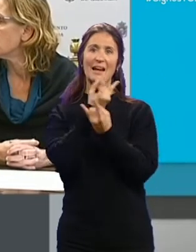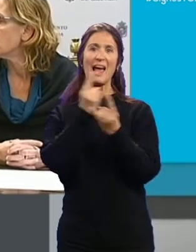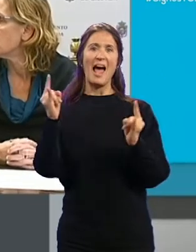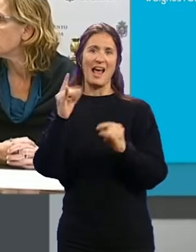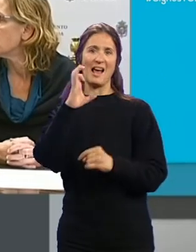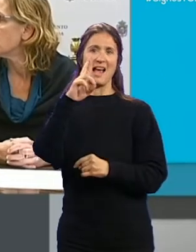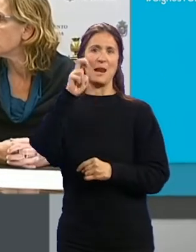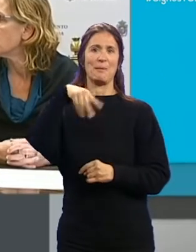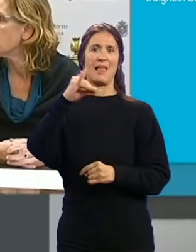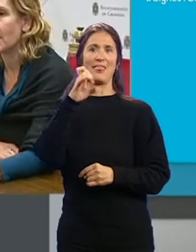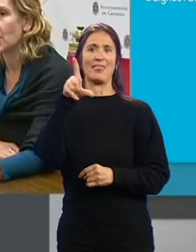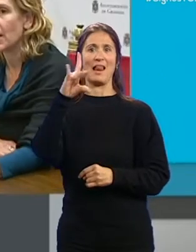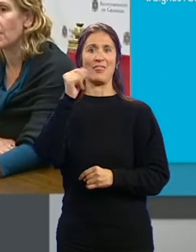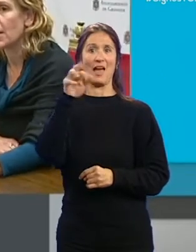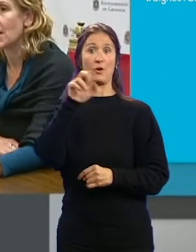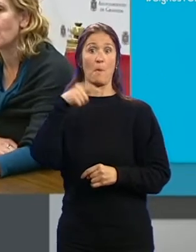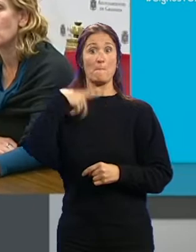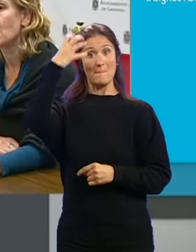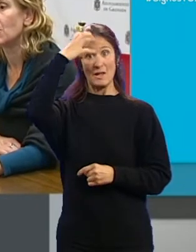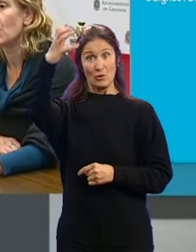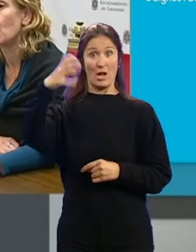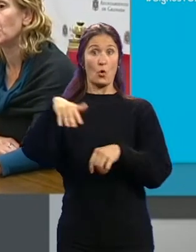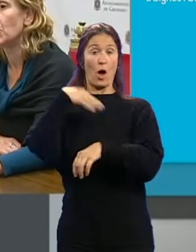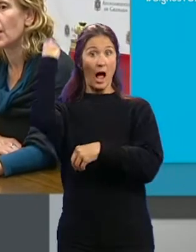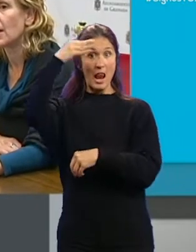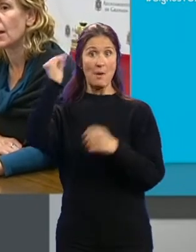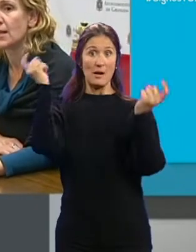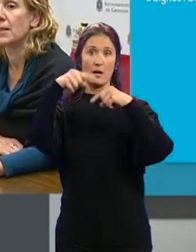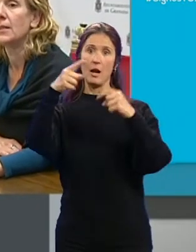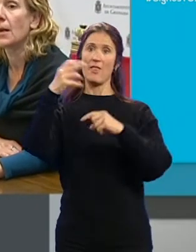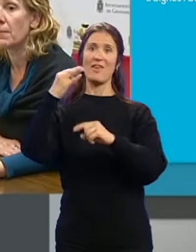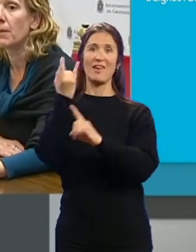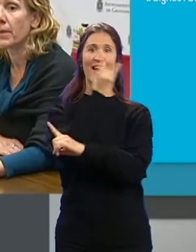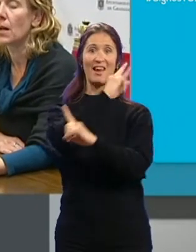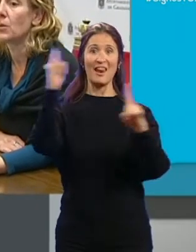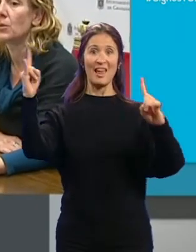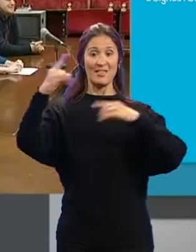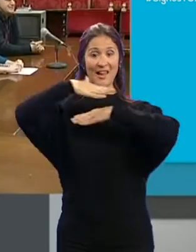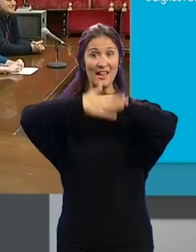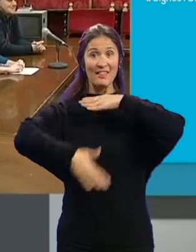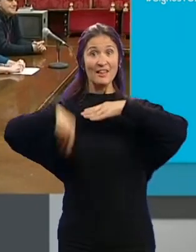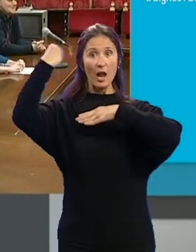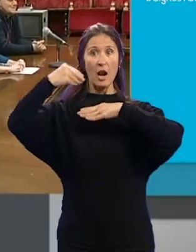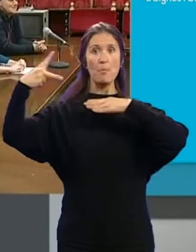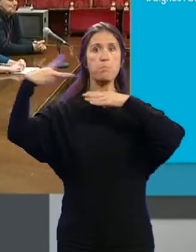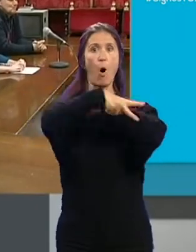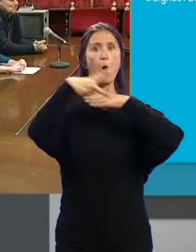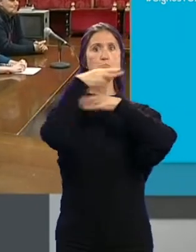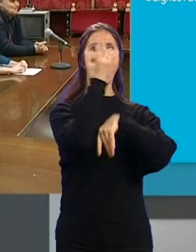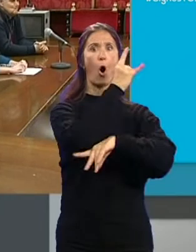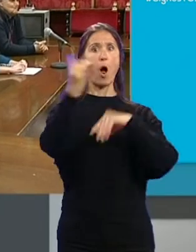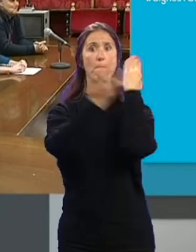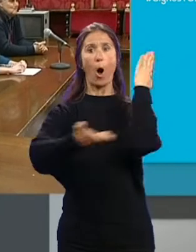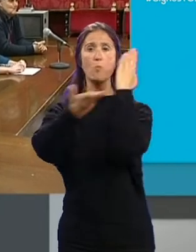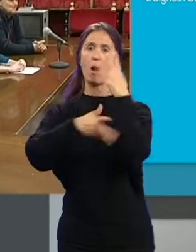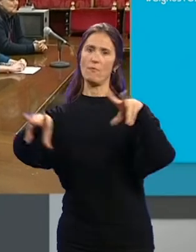Y que el Patronato de la Alhambra y el General IFE paralice de inmediato las talas en la ladera de la Alhambra. Han sido las peticiones de Pilar